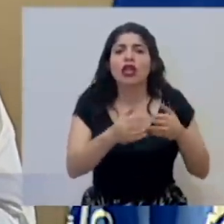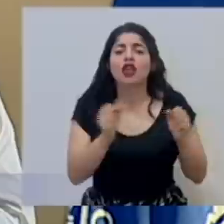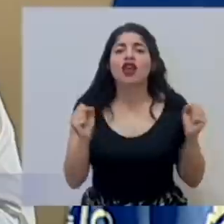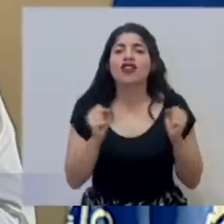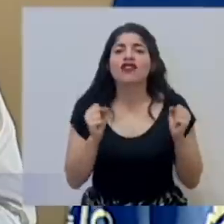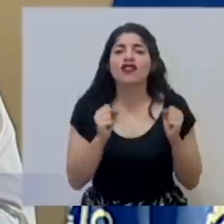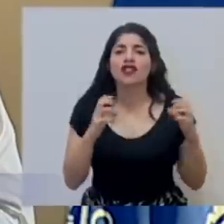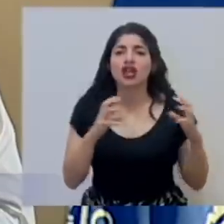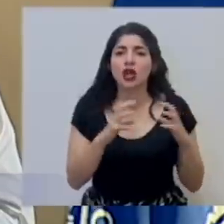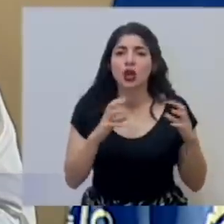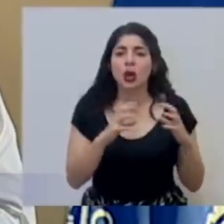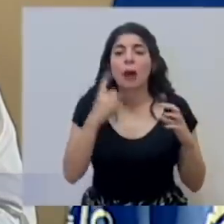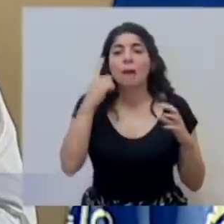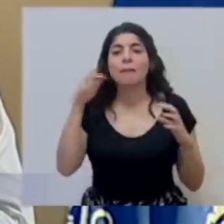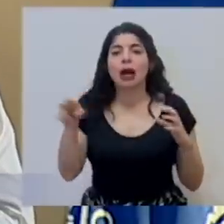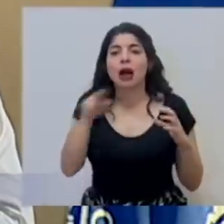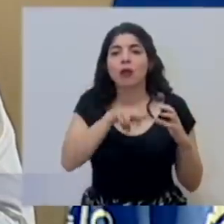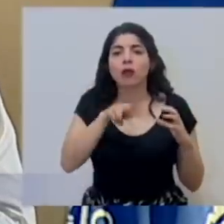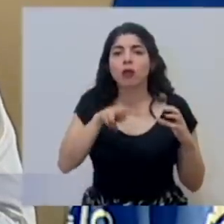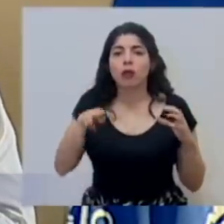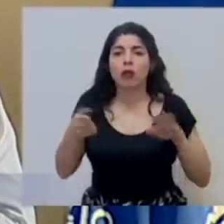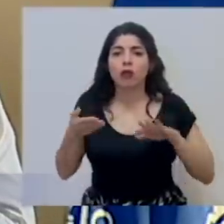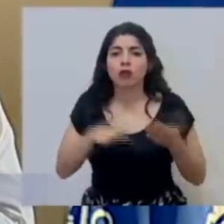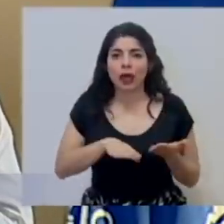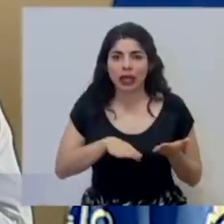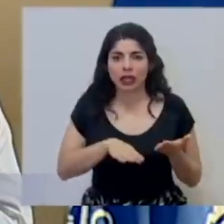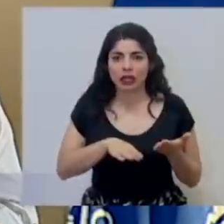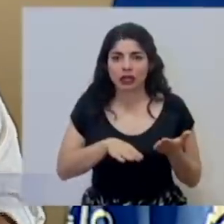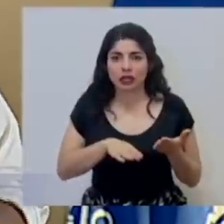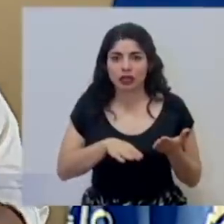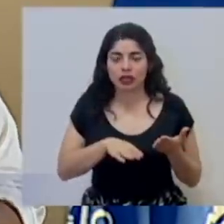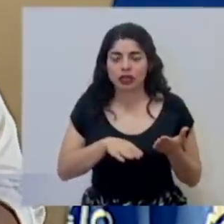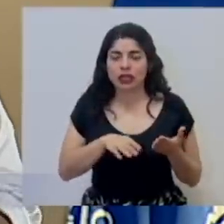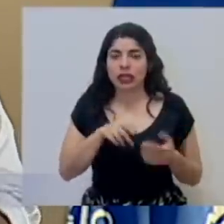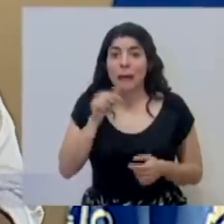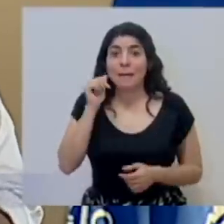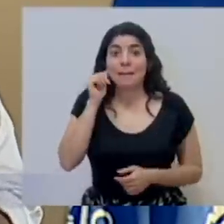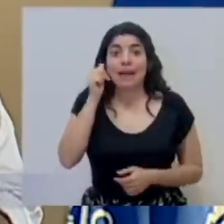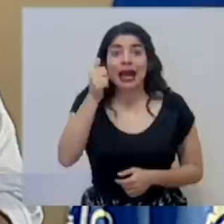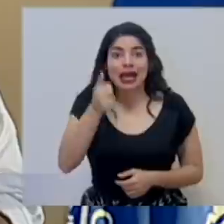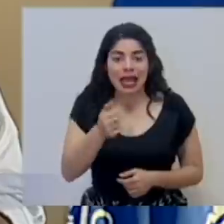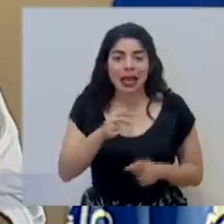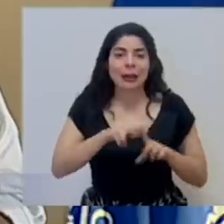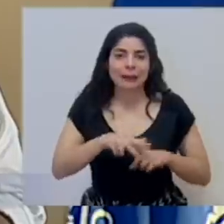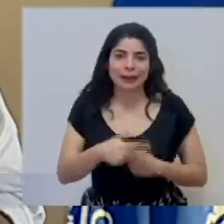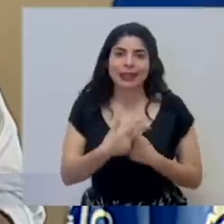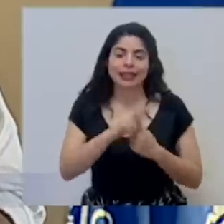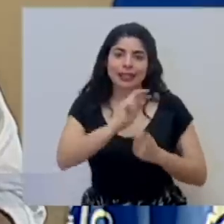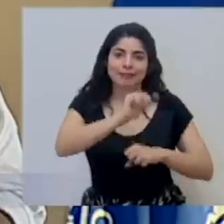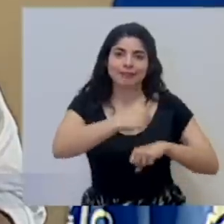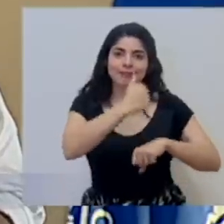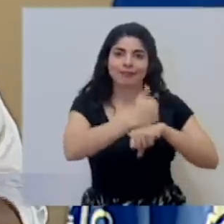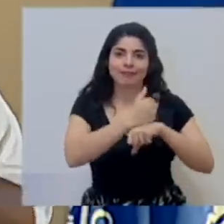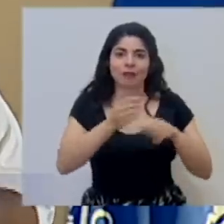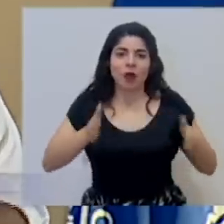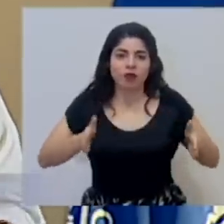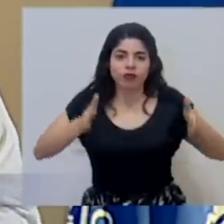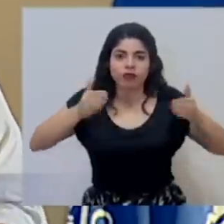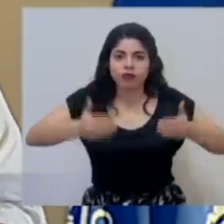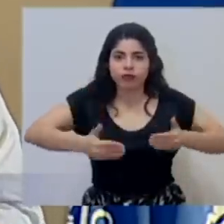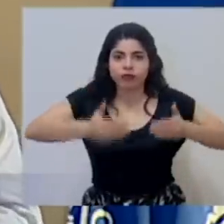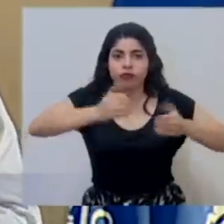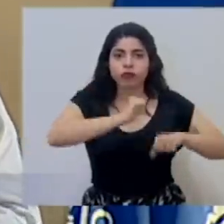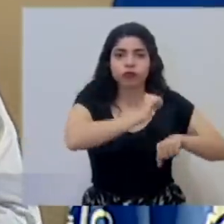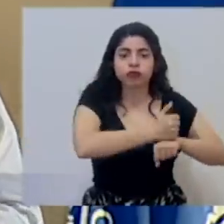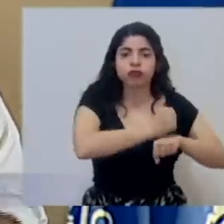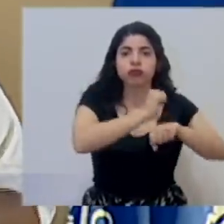refrigerados para poder albergar cadáveres. De hecho, mañana vamos a comenzar a instalar estos contenedores